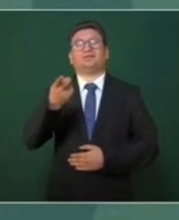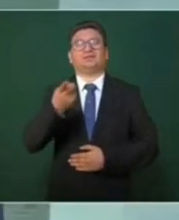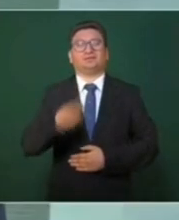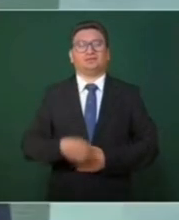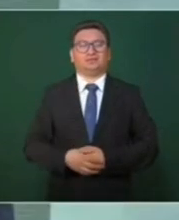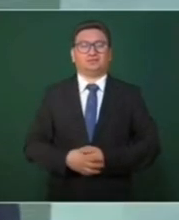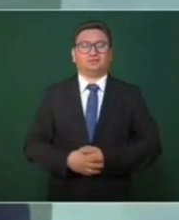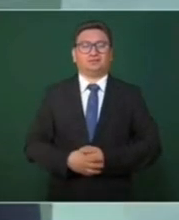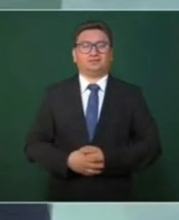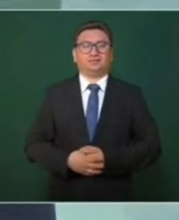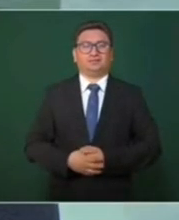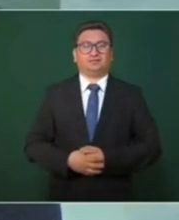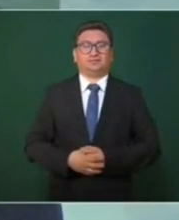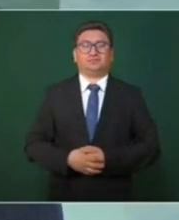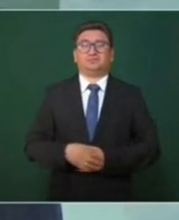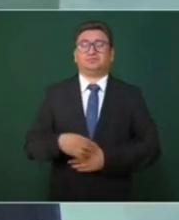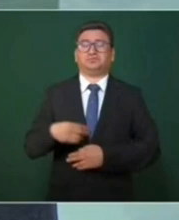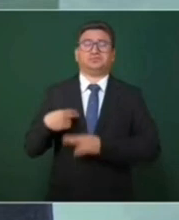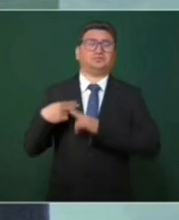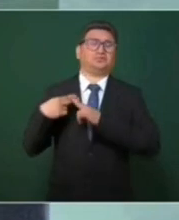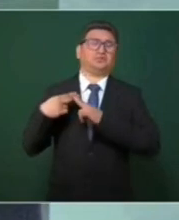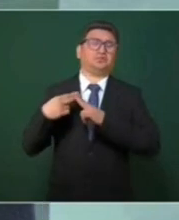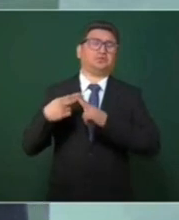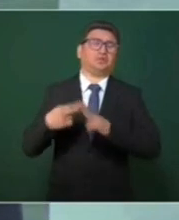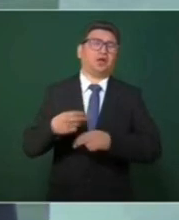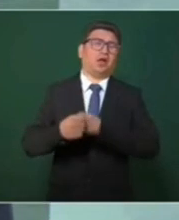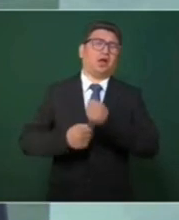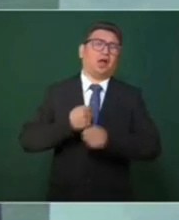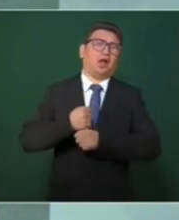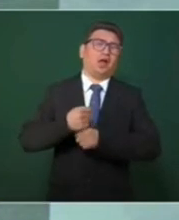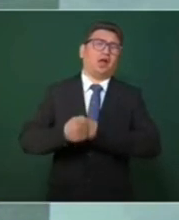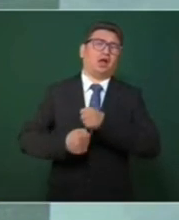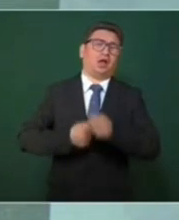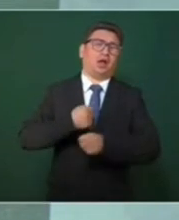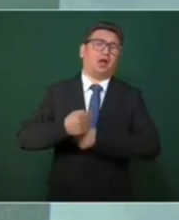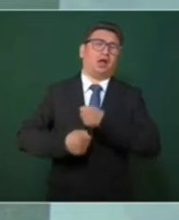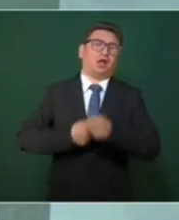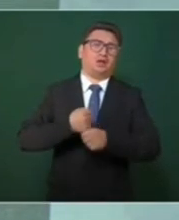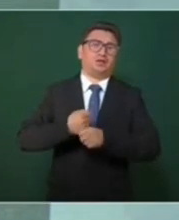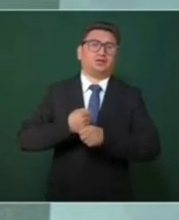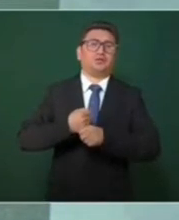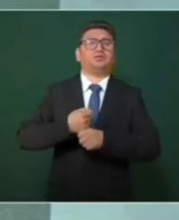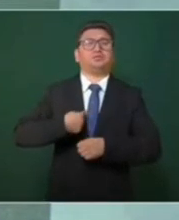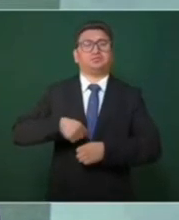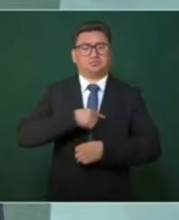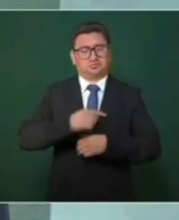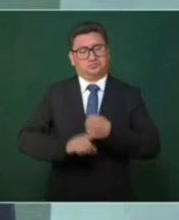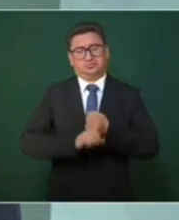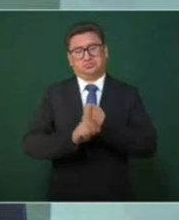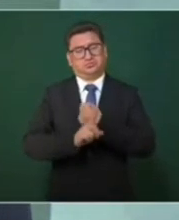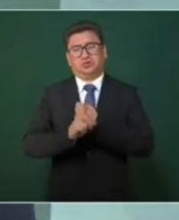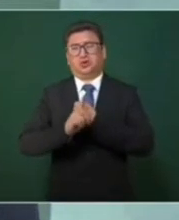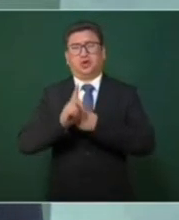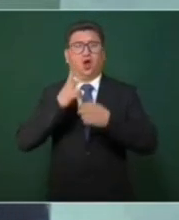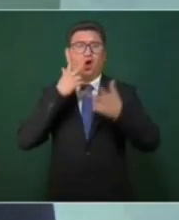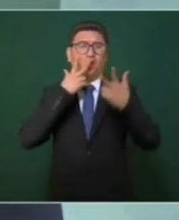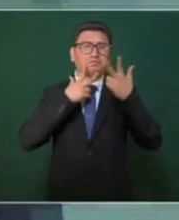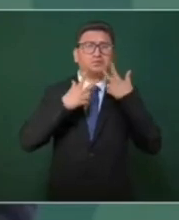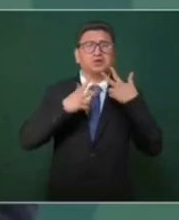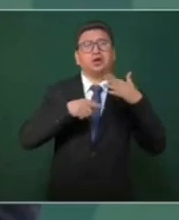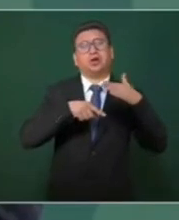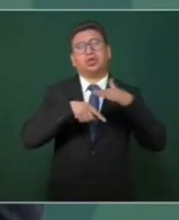llevamos muchos años y siempre hemos salido de la calumnia